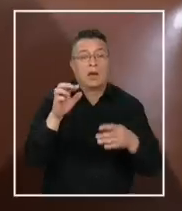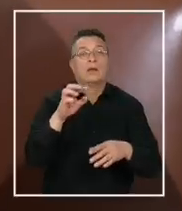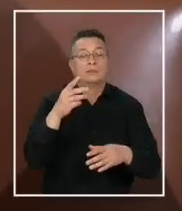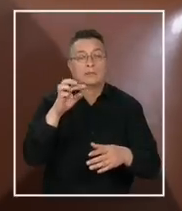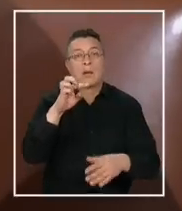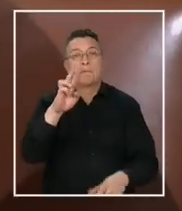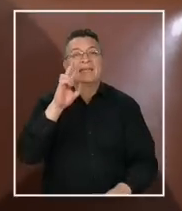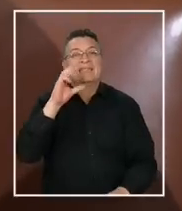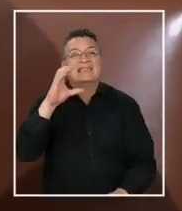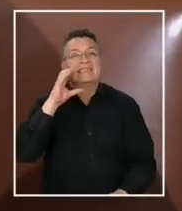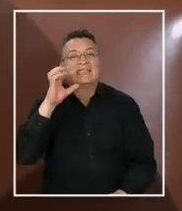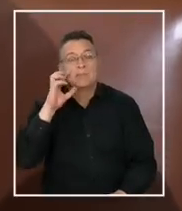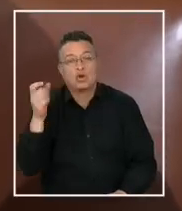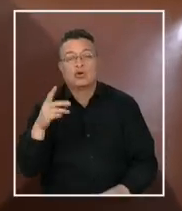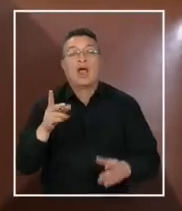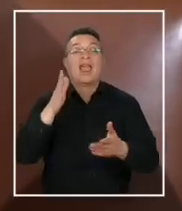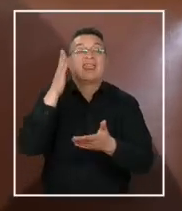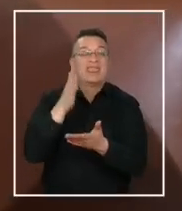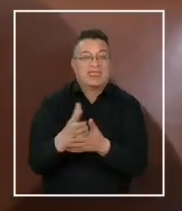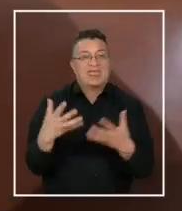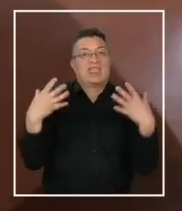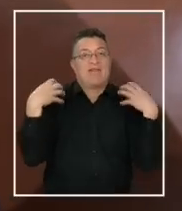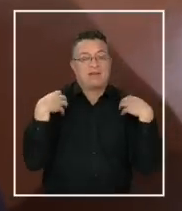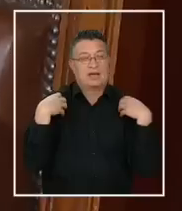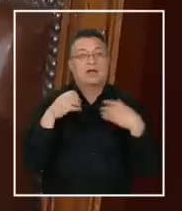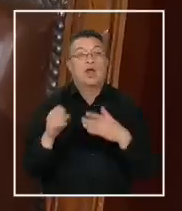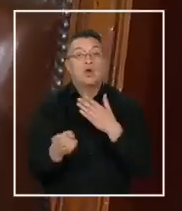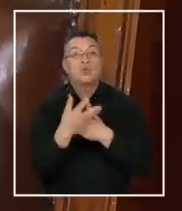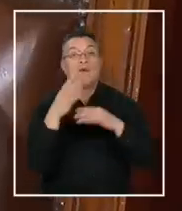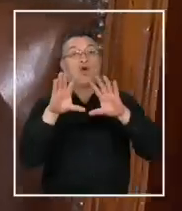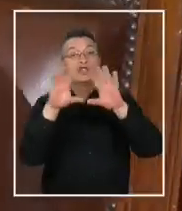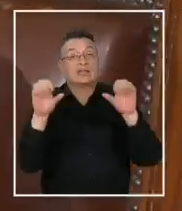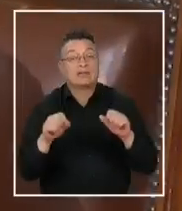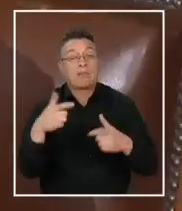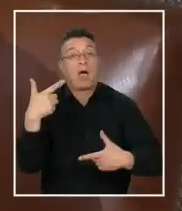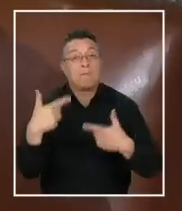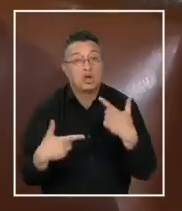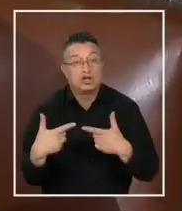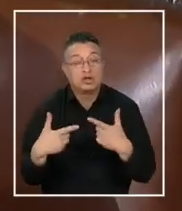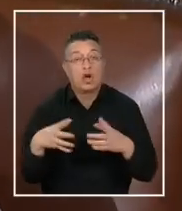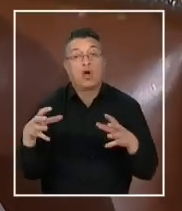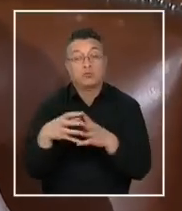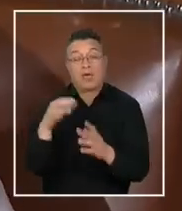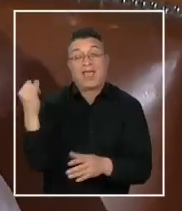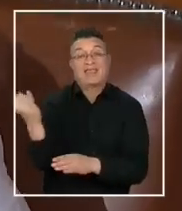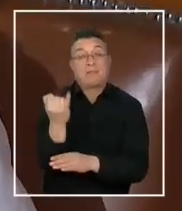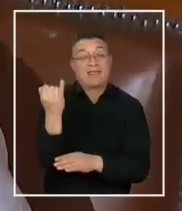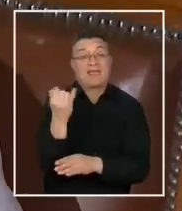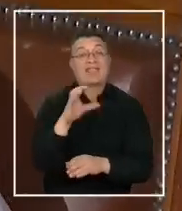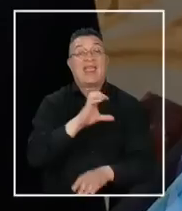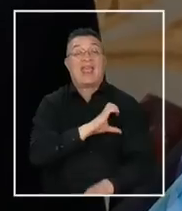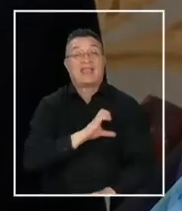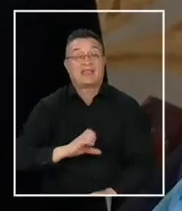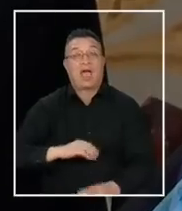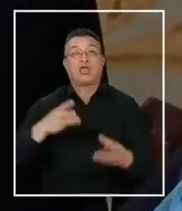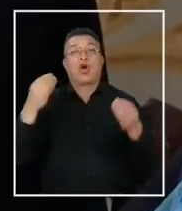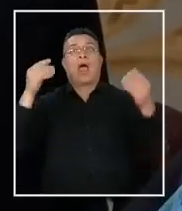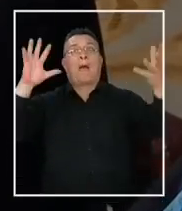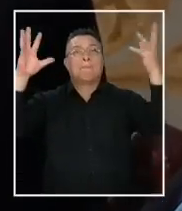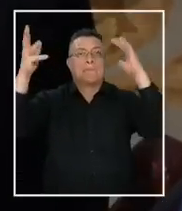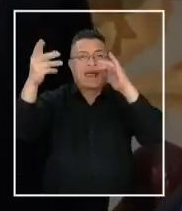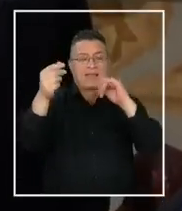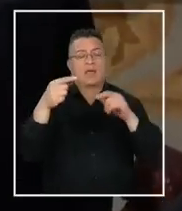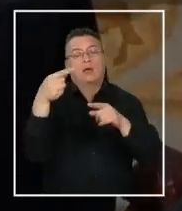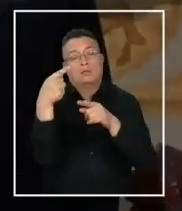constitucionales, deberes, lo que sería un nuevo sistema político, órganos autónomos del Estado, medio ambiente, entre otros.